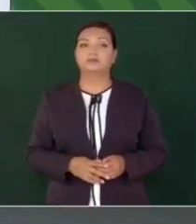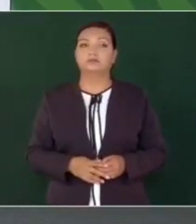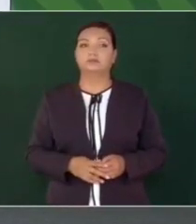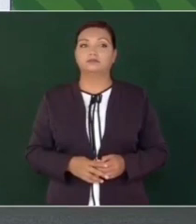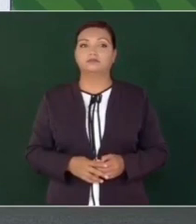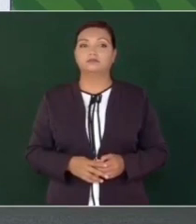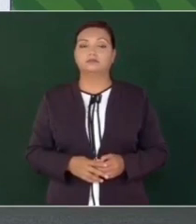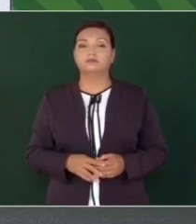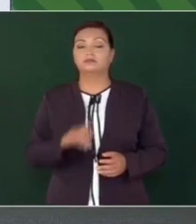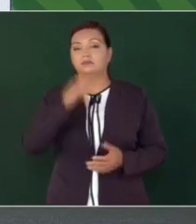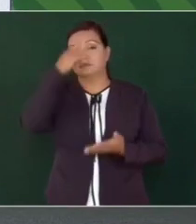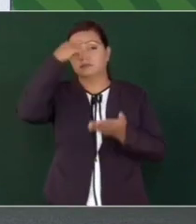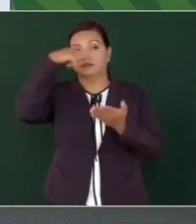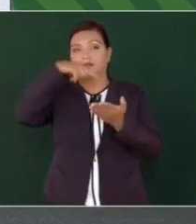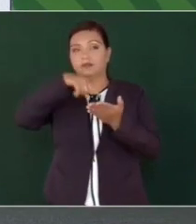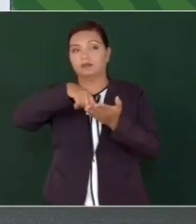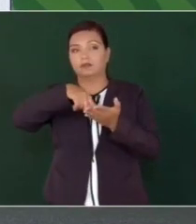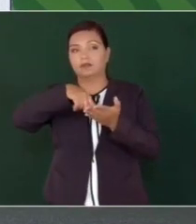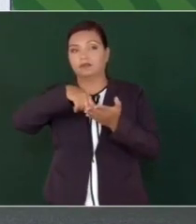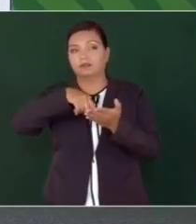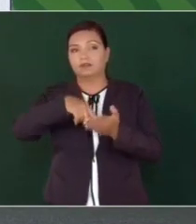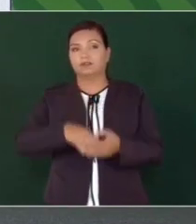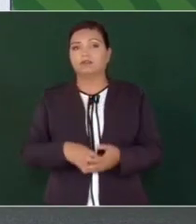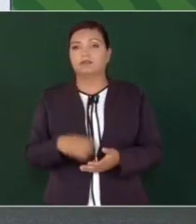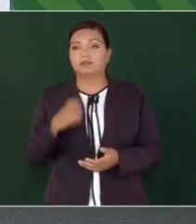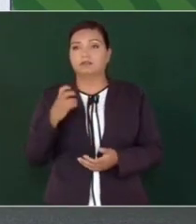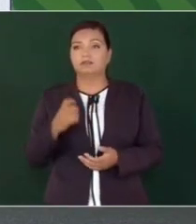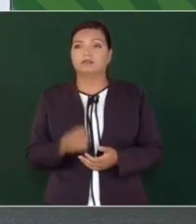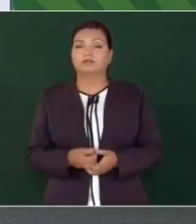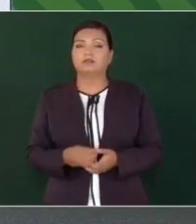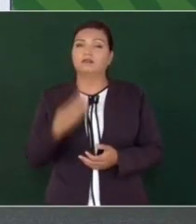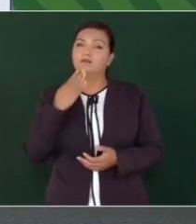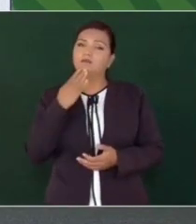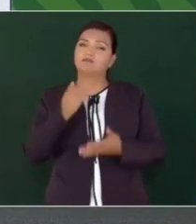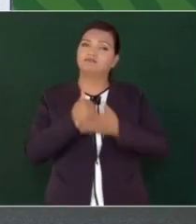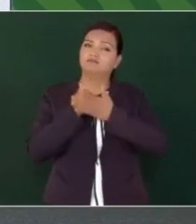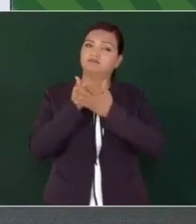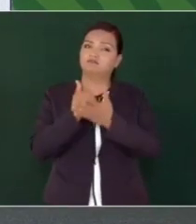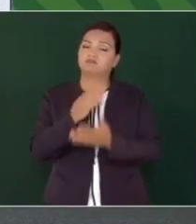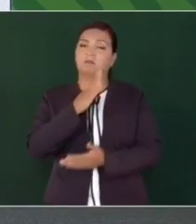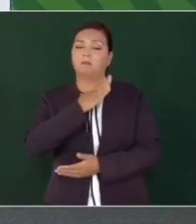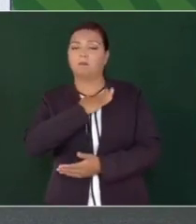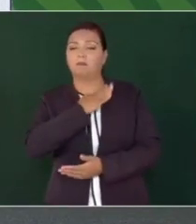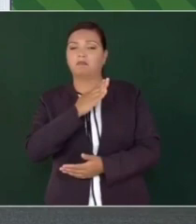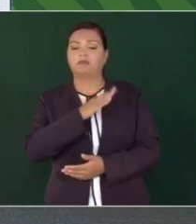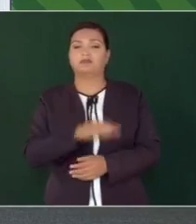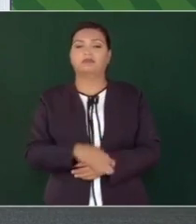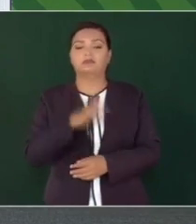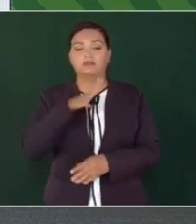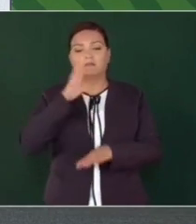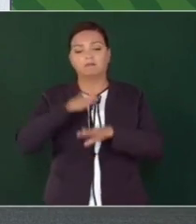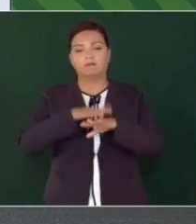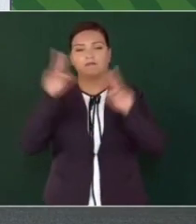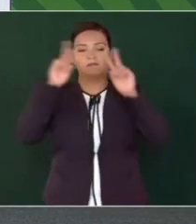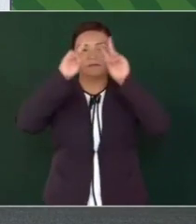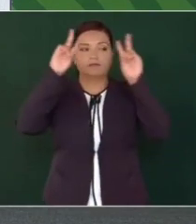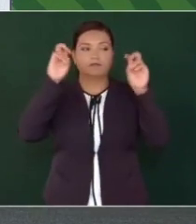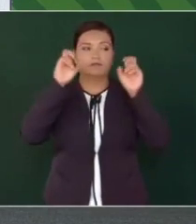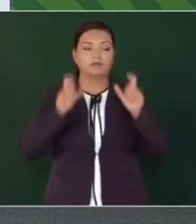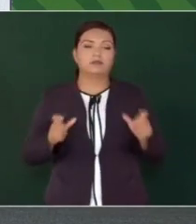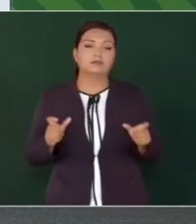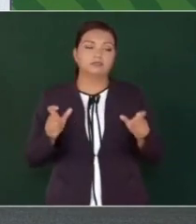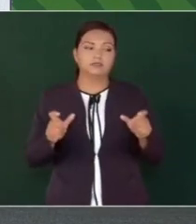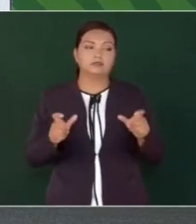Y creo que es benéfico, además es un asunto, repito, de